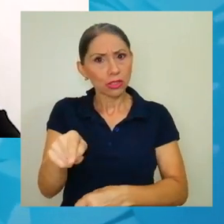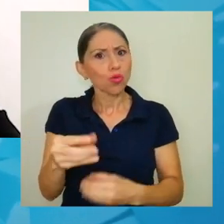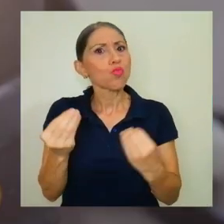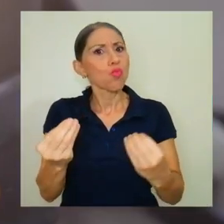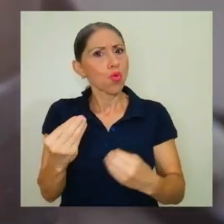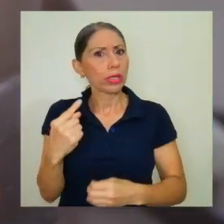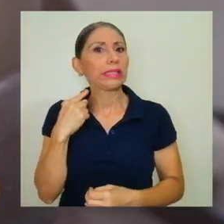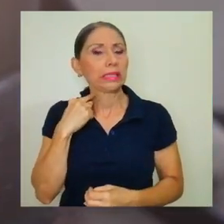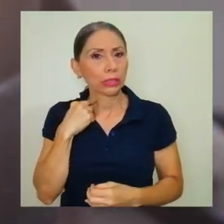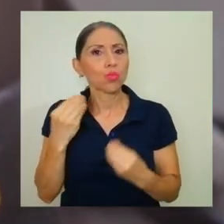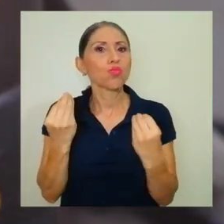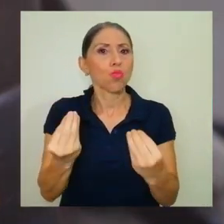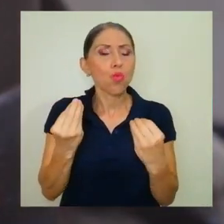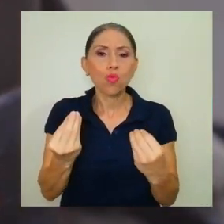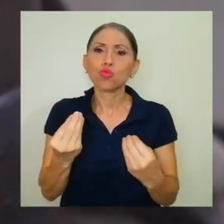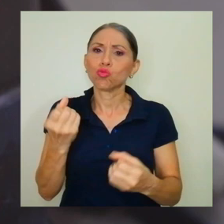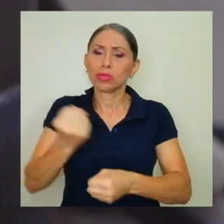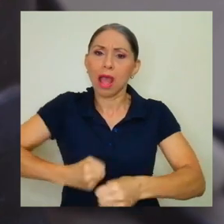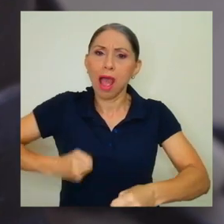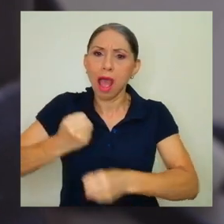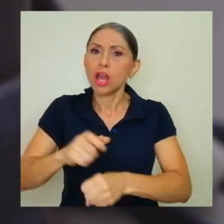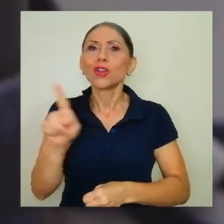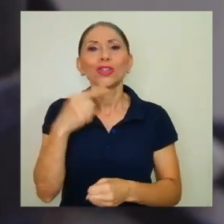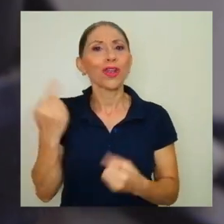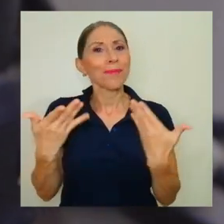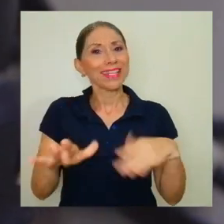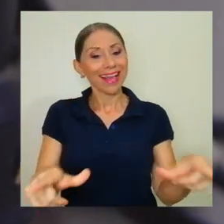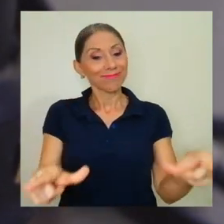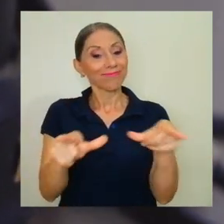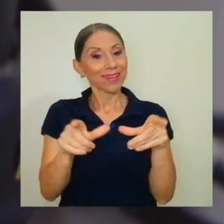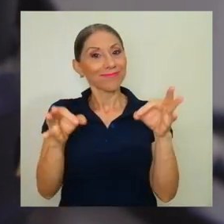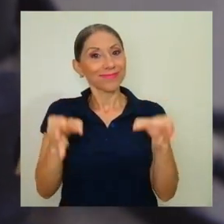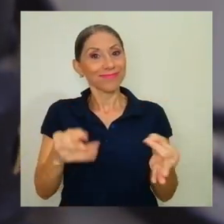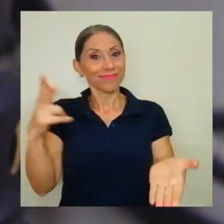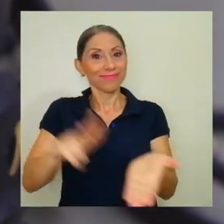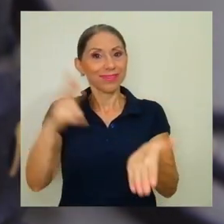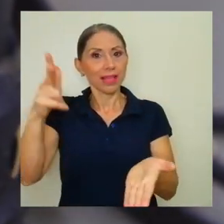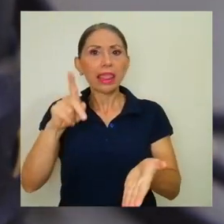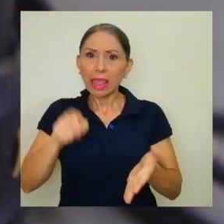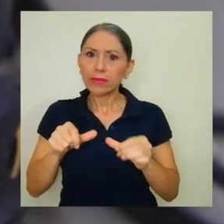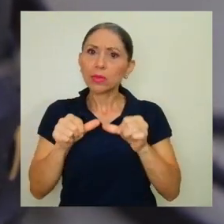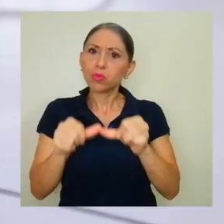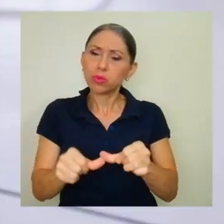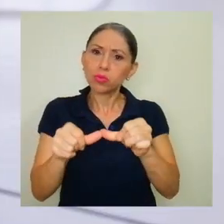costo para la institución, porque no solamente acreditarse, es mantener la acreditación.